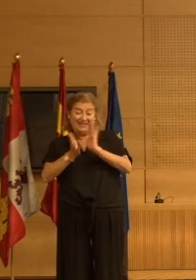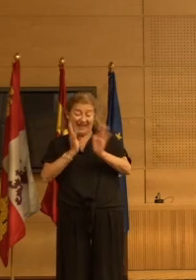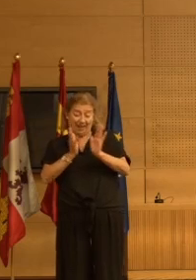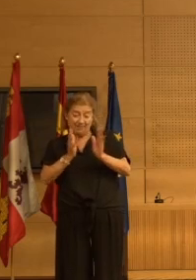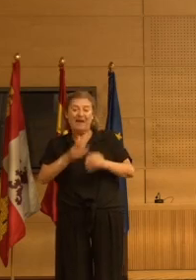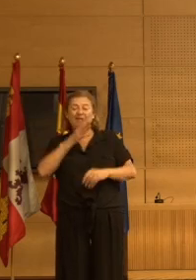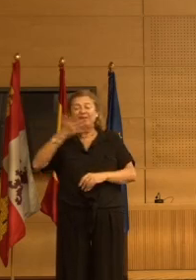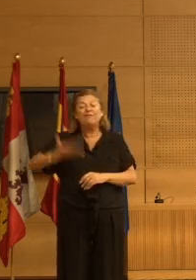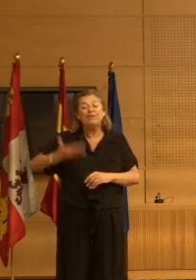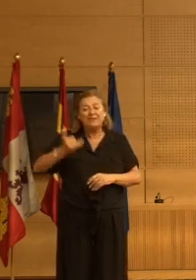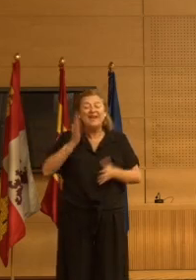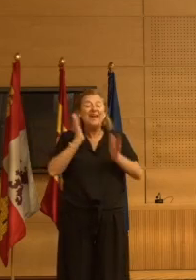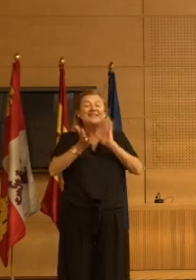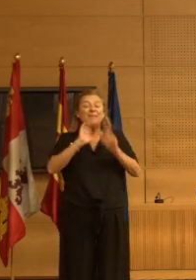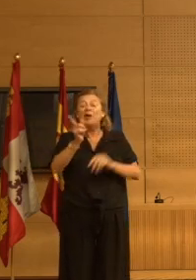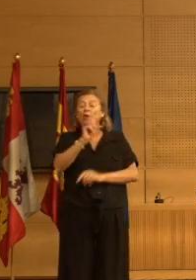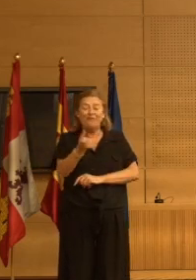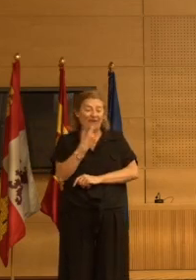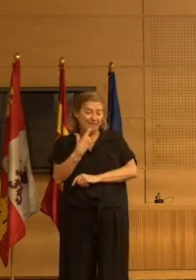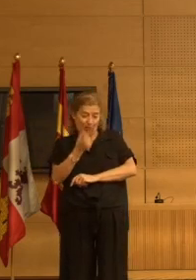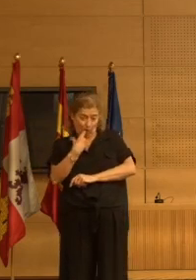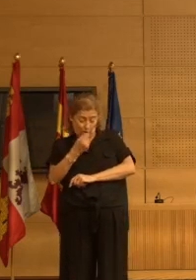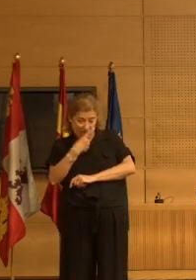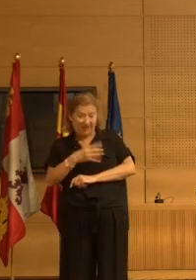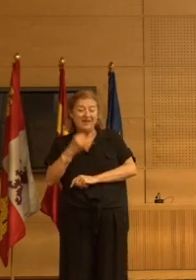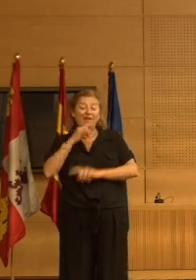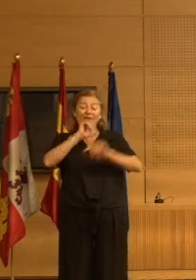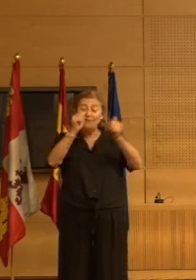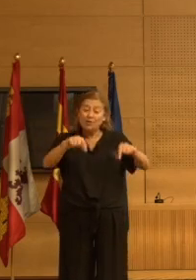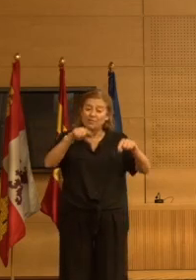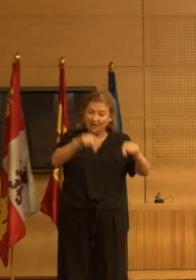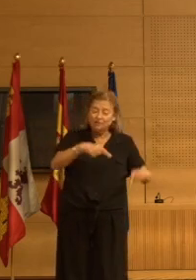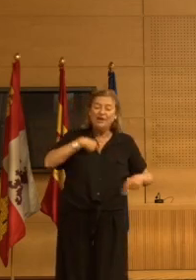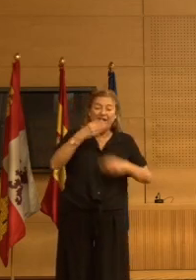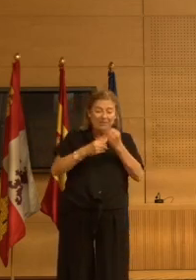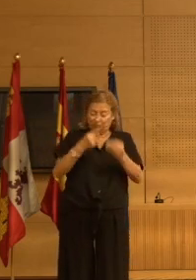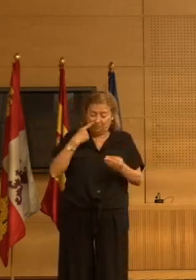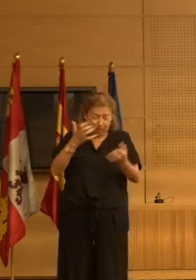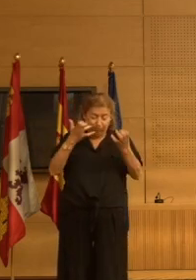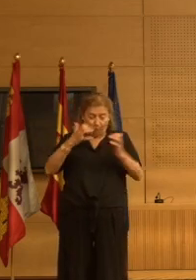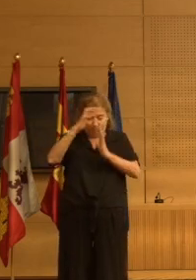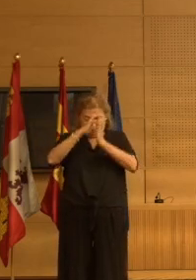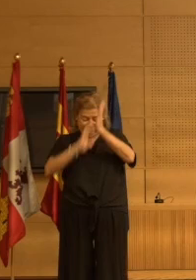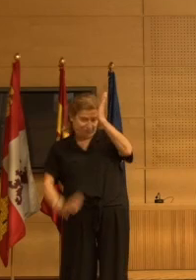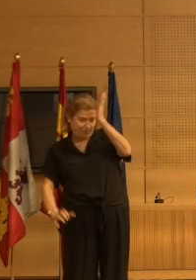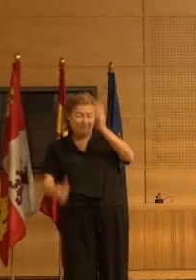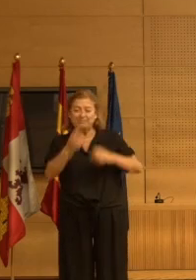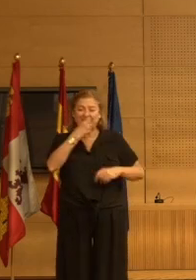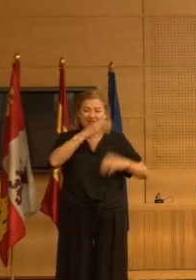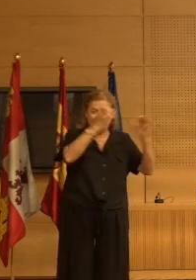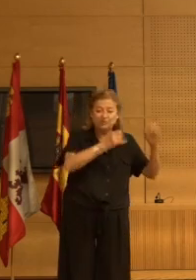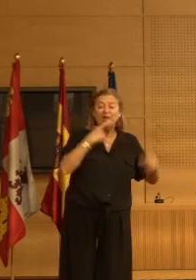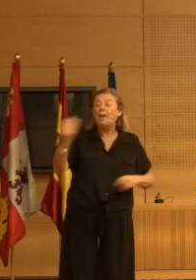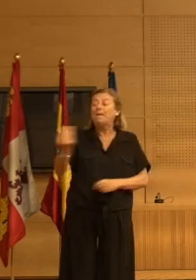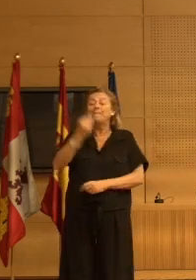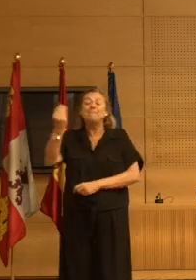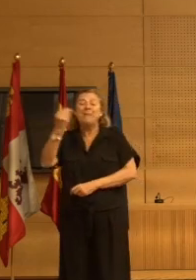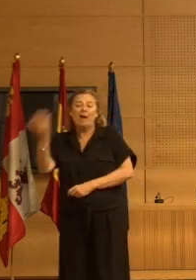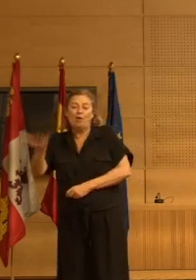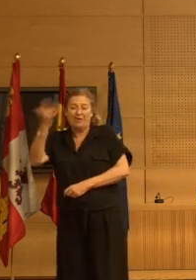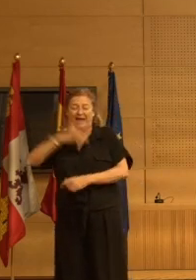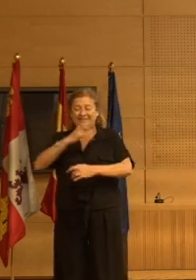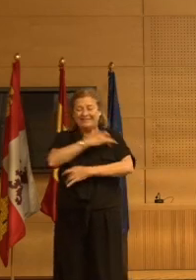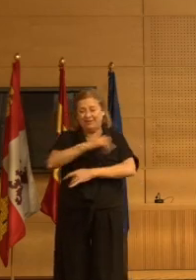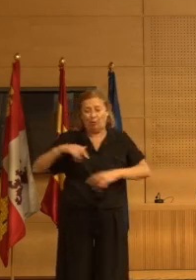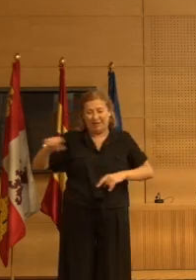ambiental y terapias no farmacológicas y de este modo demostramos una reducción drástica de psicofármacos y una marcada mejoría de síntomas